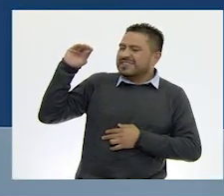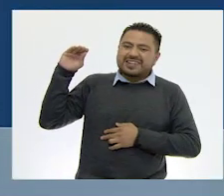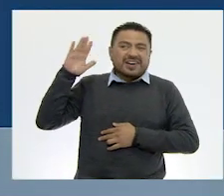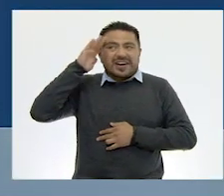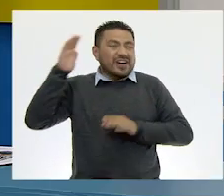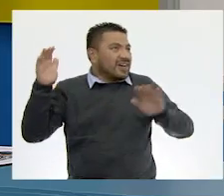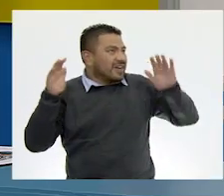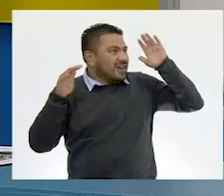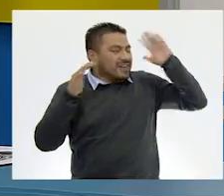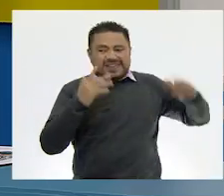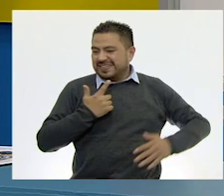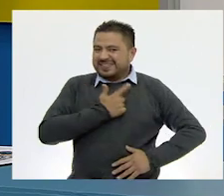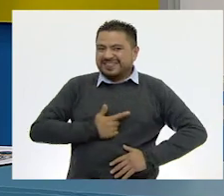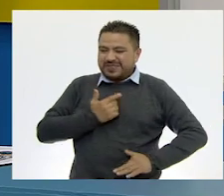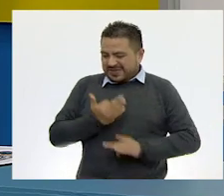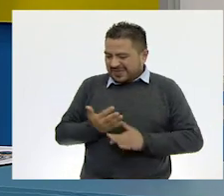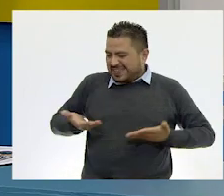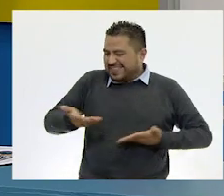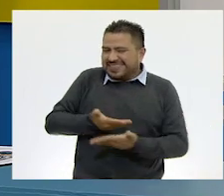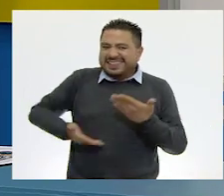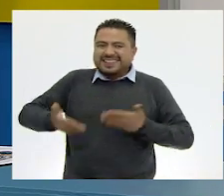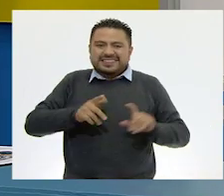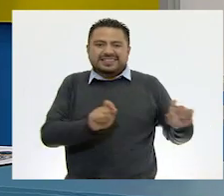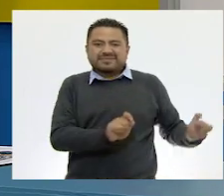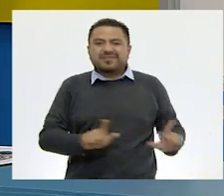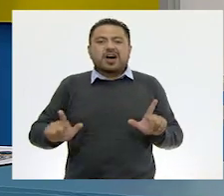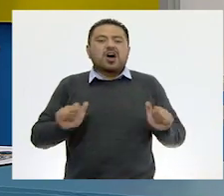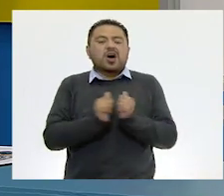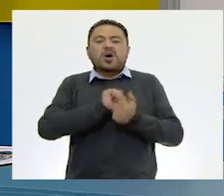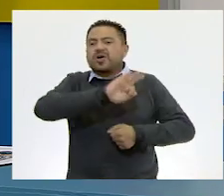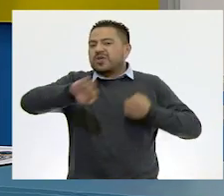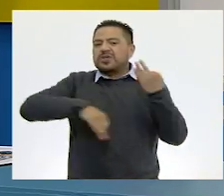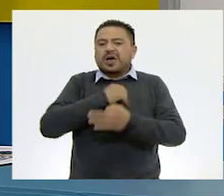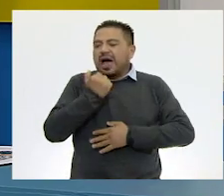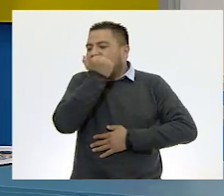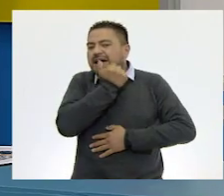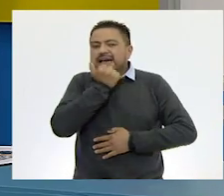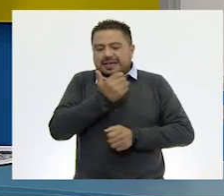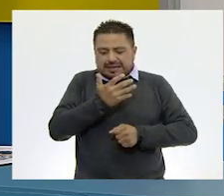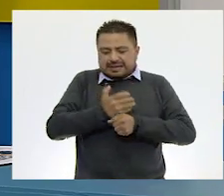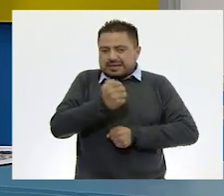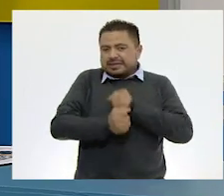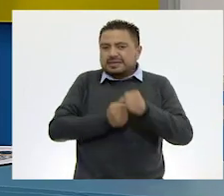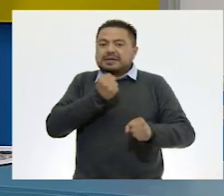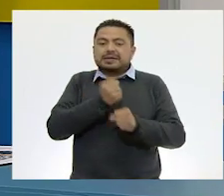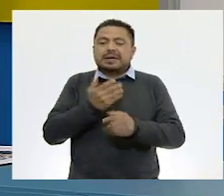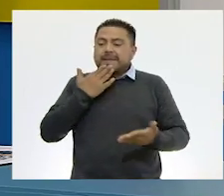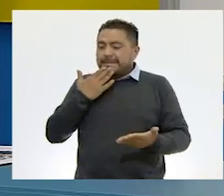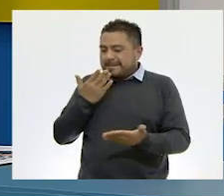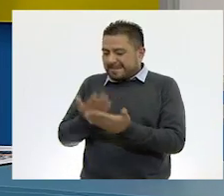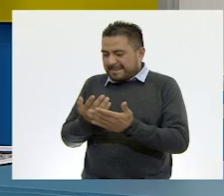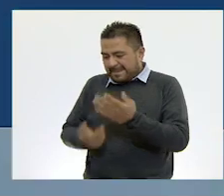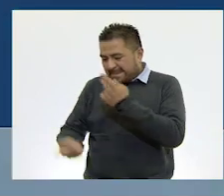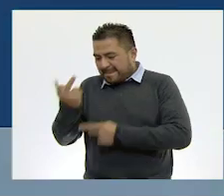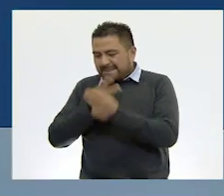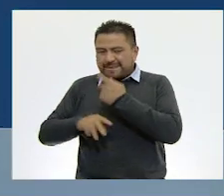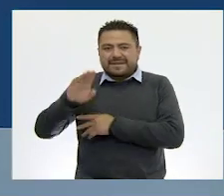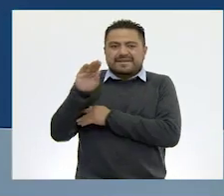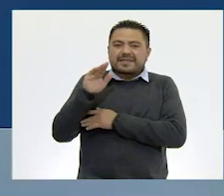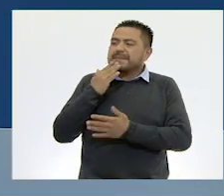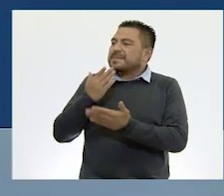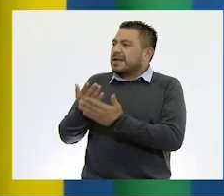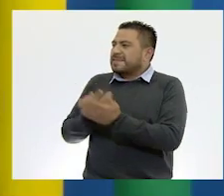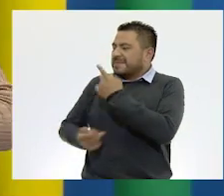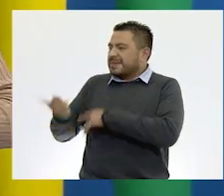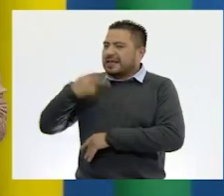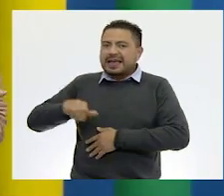Ton! Es un gusto estar compartiendo este espacio con todos los estudiantes de quinto grado. ¡Bienvenido Ton! ¡Bienvenido Ale! ¿Cómo